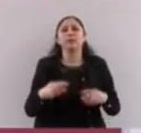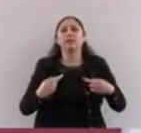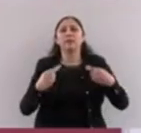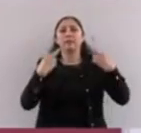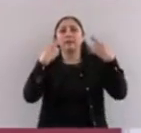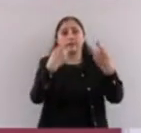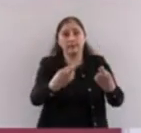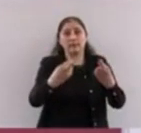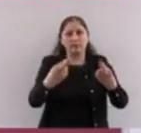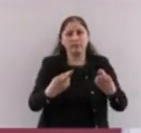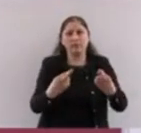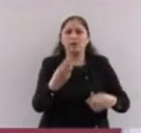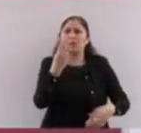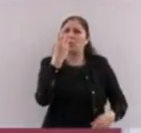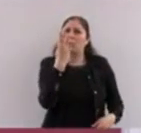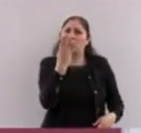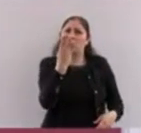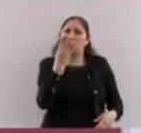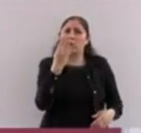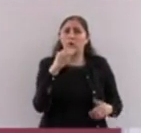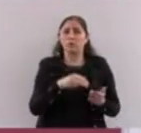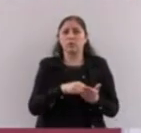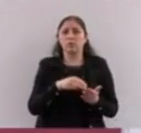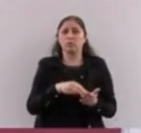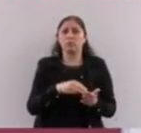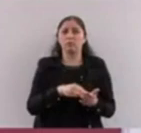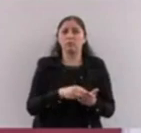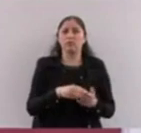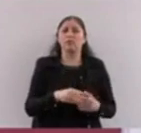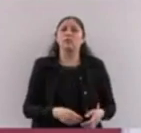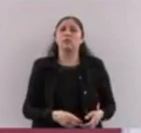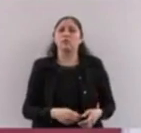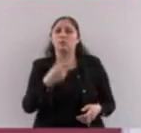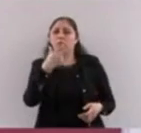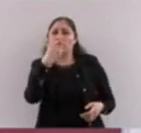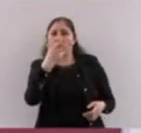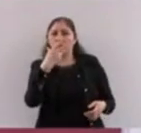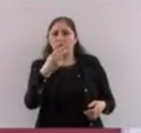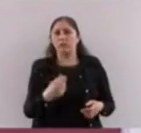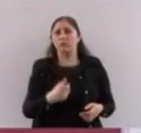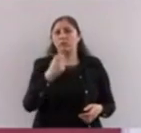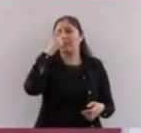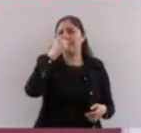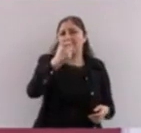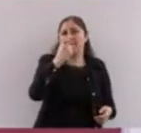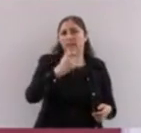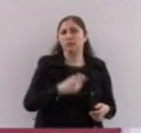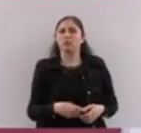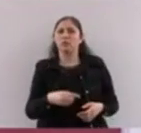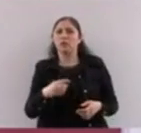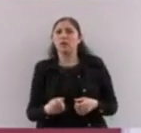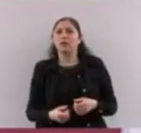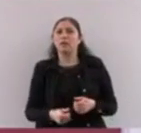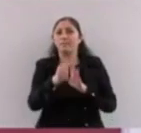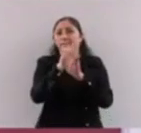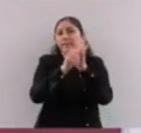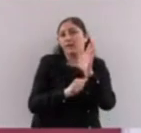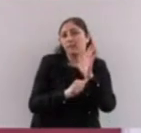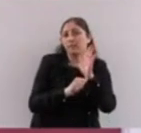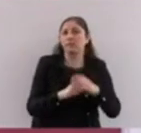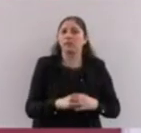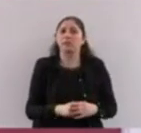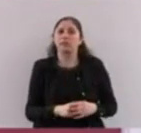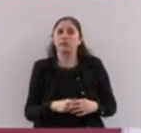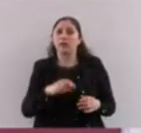4 mil 800 pesos bimestrales, pero también el próximo año vendrá otro aumento de otro